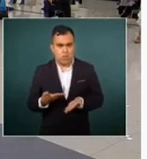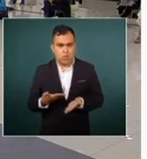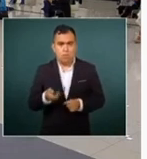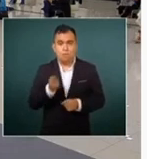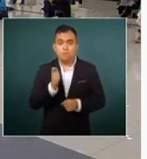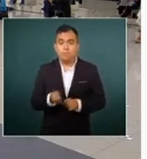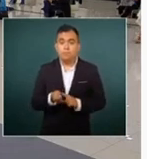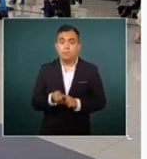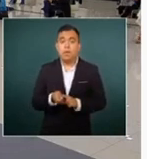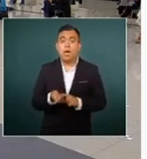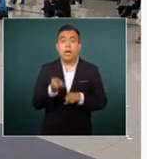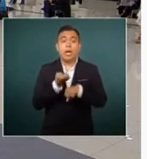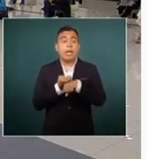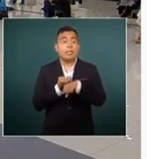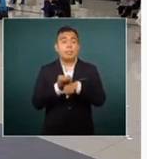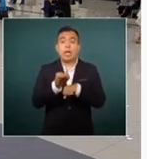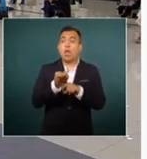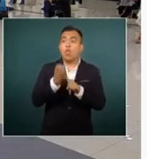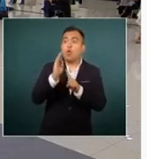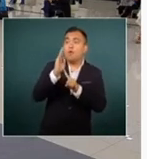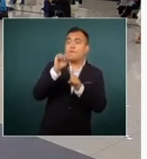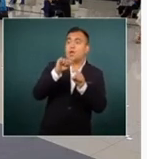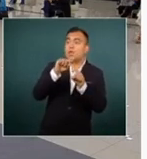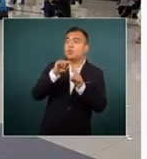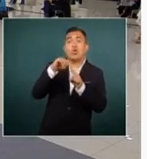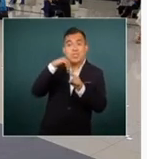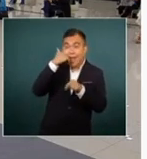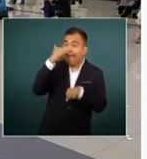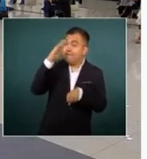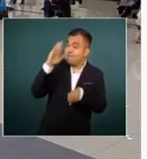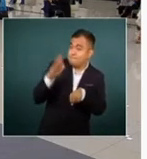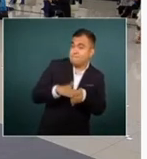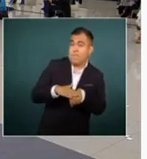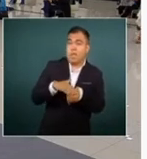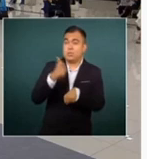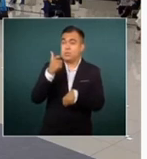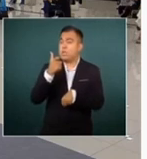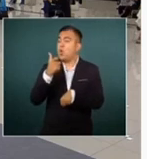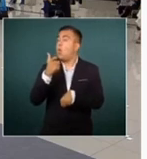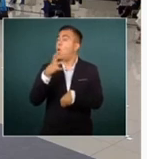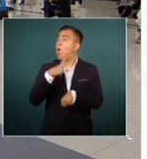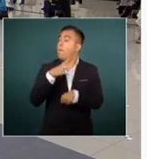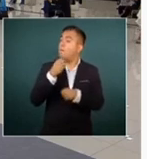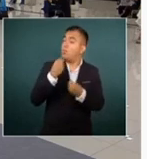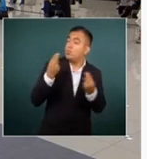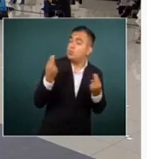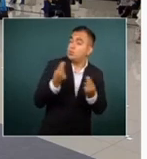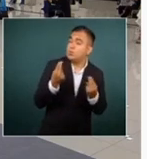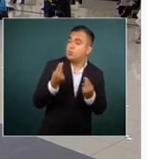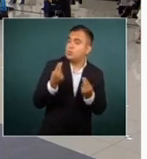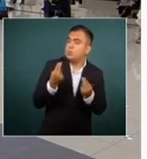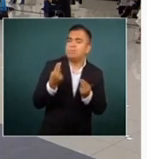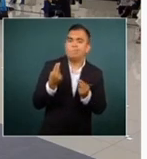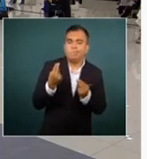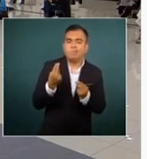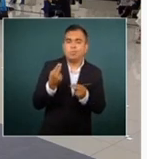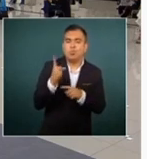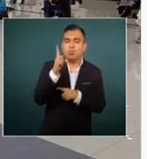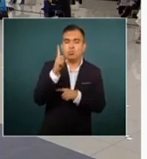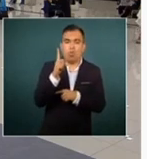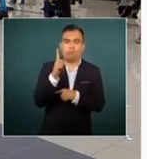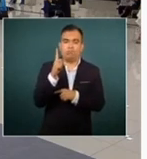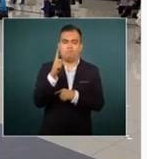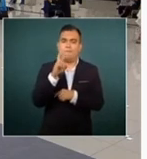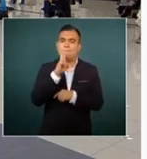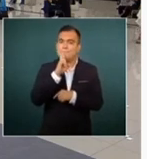de la lógica de los estados diciéndole a la federación que queremos más dinero porque tenemos muchas necesidades a un planteamiento en el cual podamos hacer una revisión